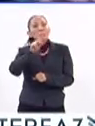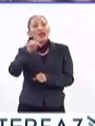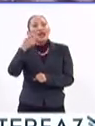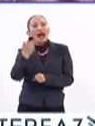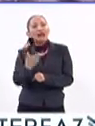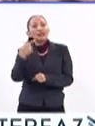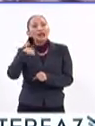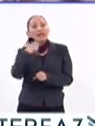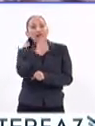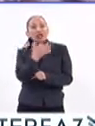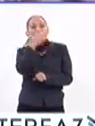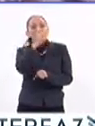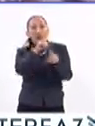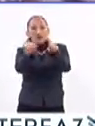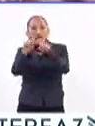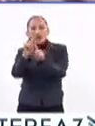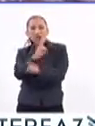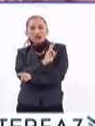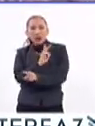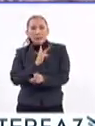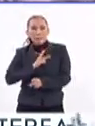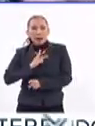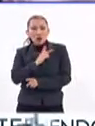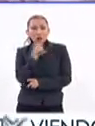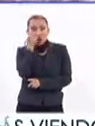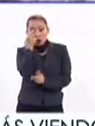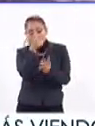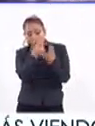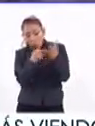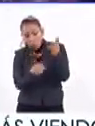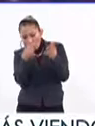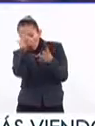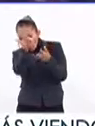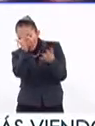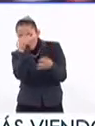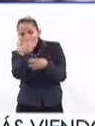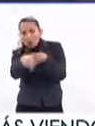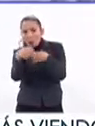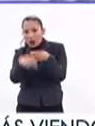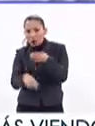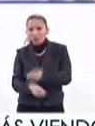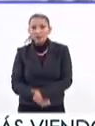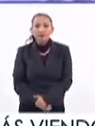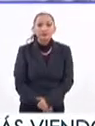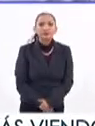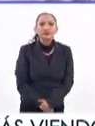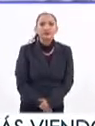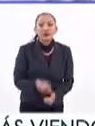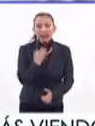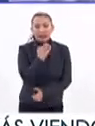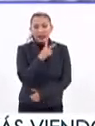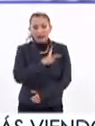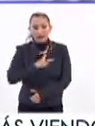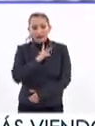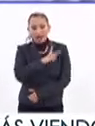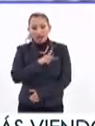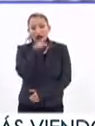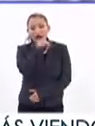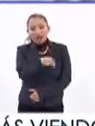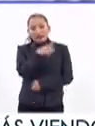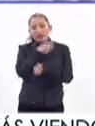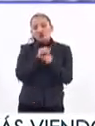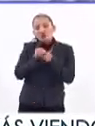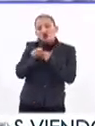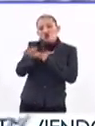de más de 150 virus, cada uno de los cuales mujeres es identificado con un número. Este virus es el agente causal